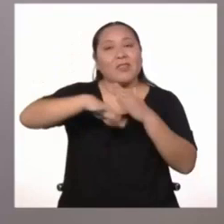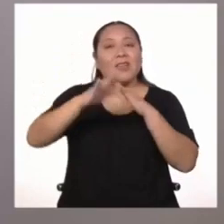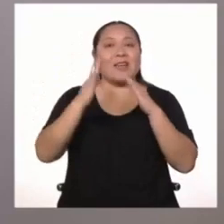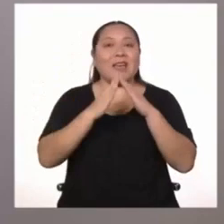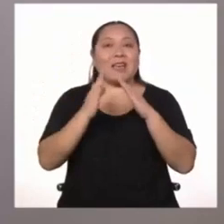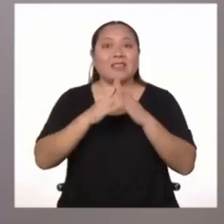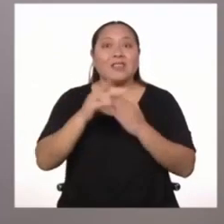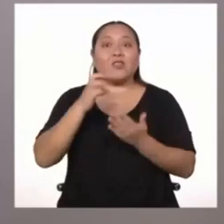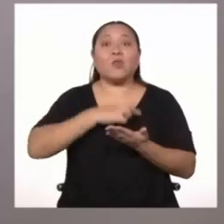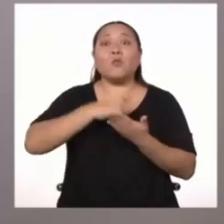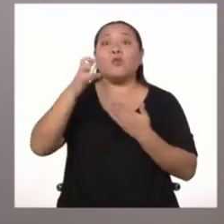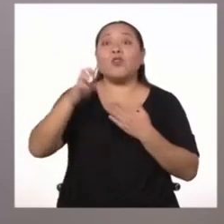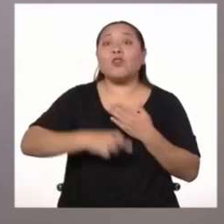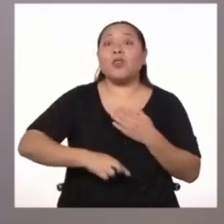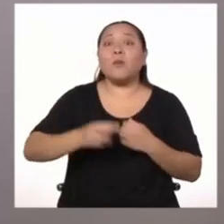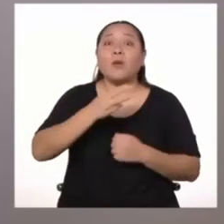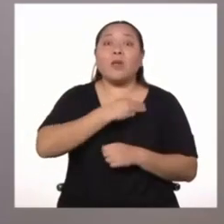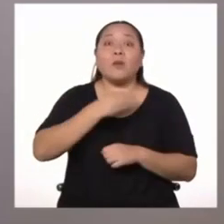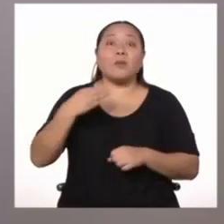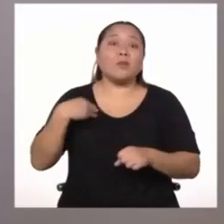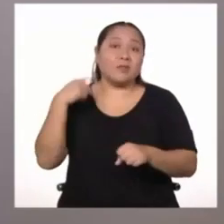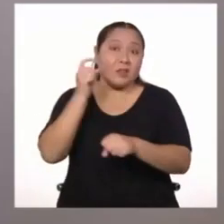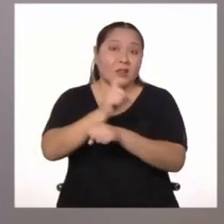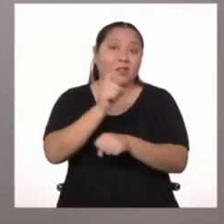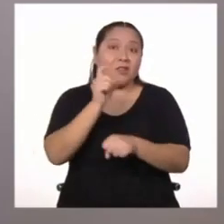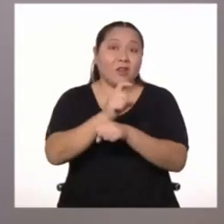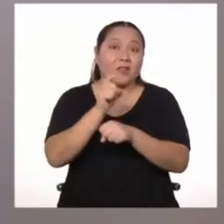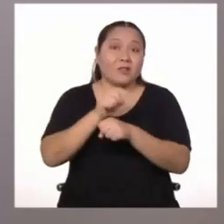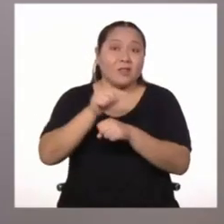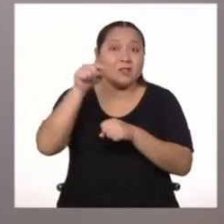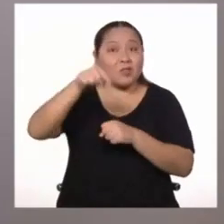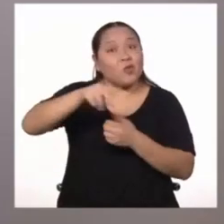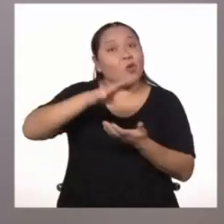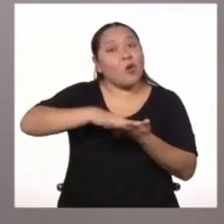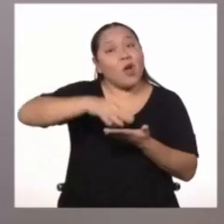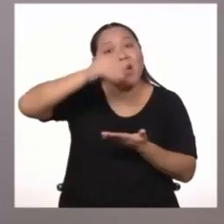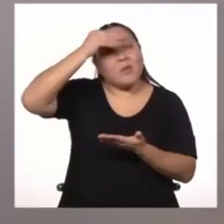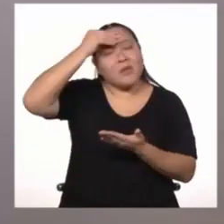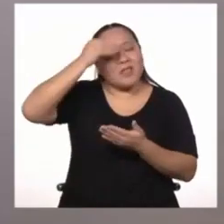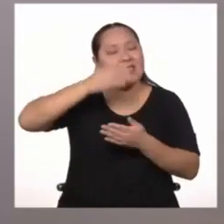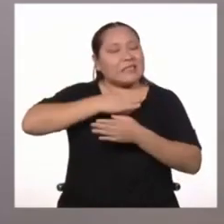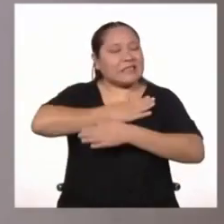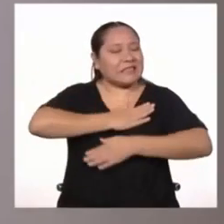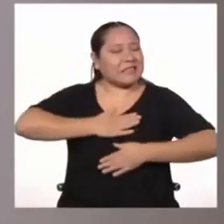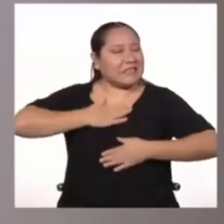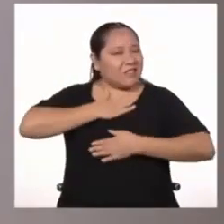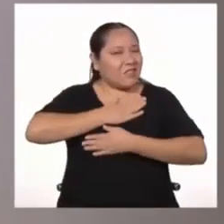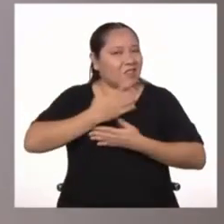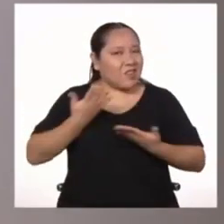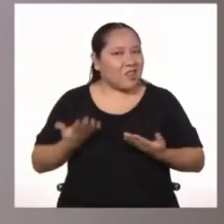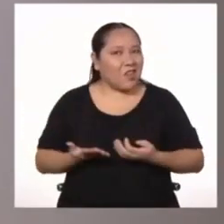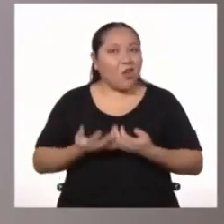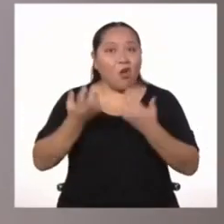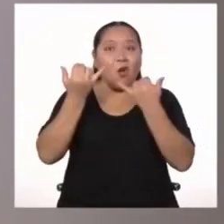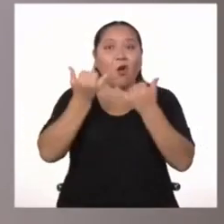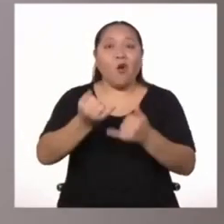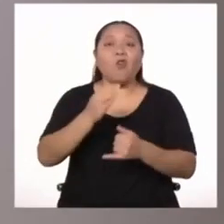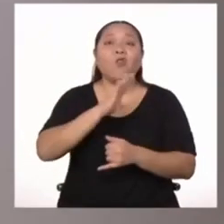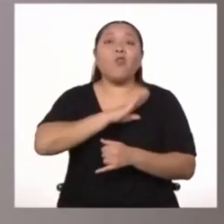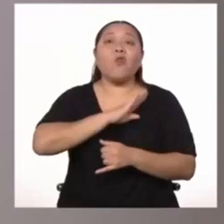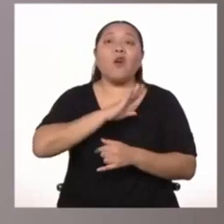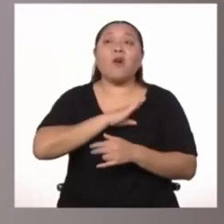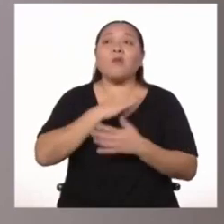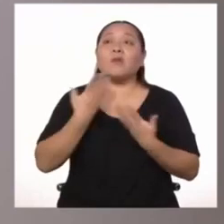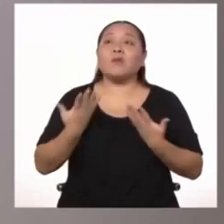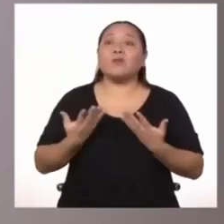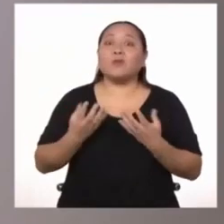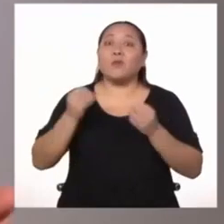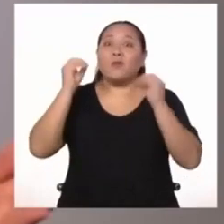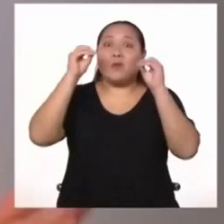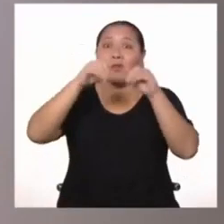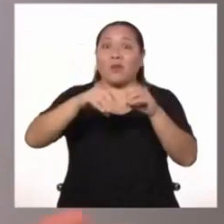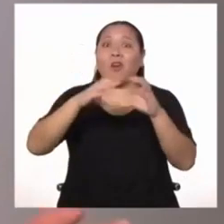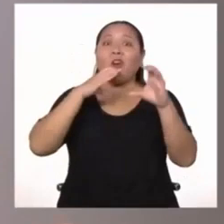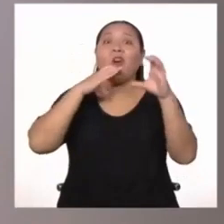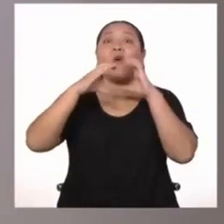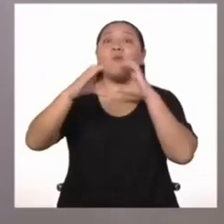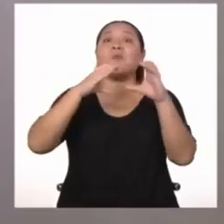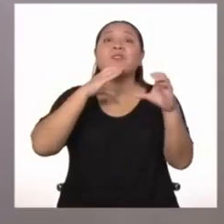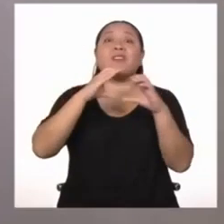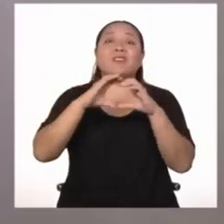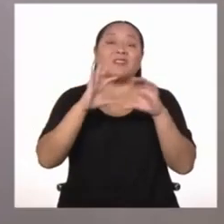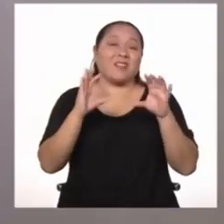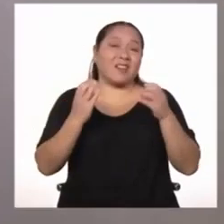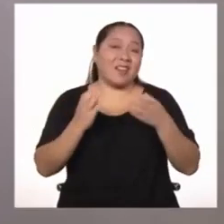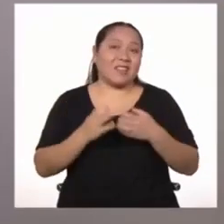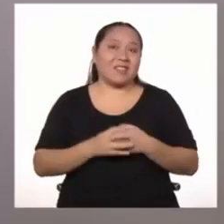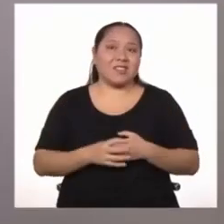Una iniciativa del Ministerio de Educación donde aprender es más divertido. Hoy jueves nos toca Comunicación.